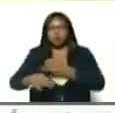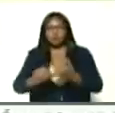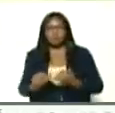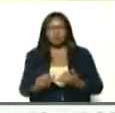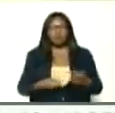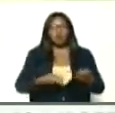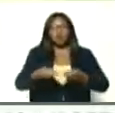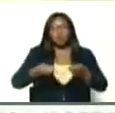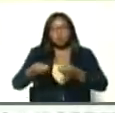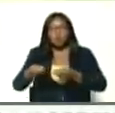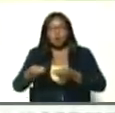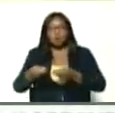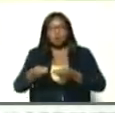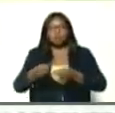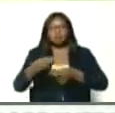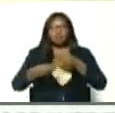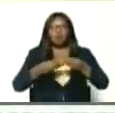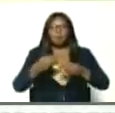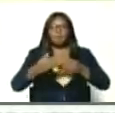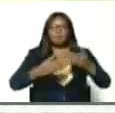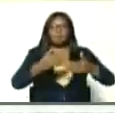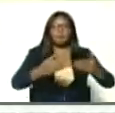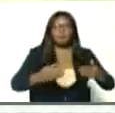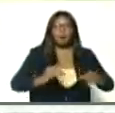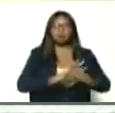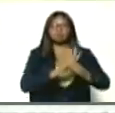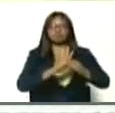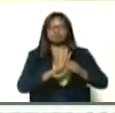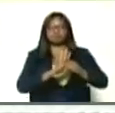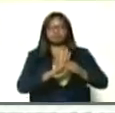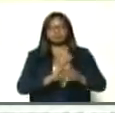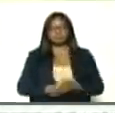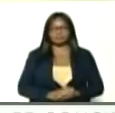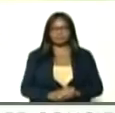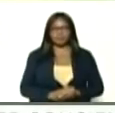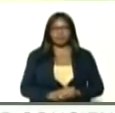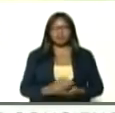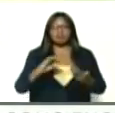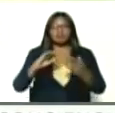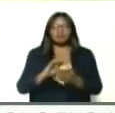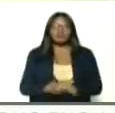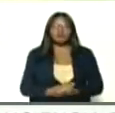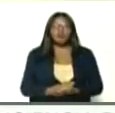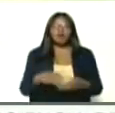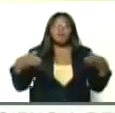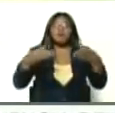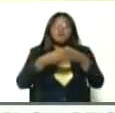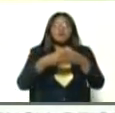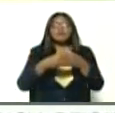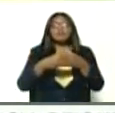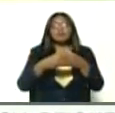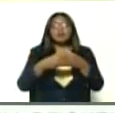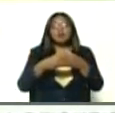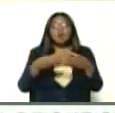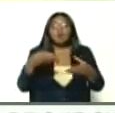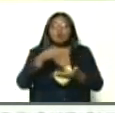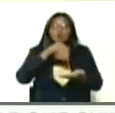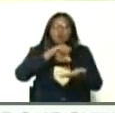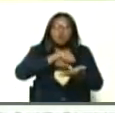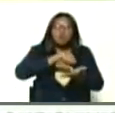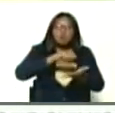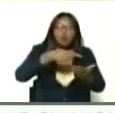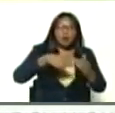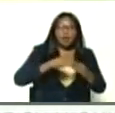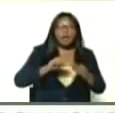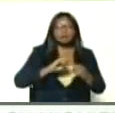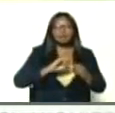cadenas de contagio, y usted decía, algo que es fundamental, lo que llaman, los clústeres, epidemiológicos, es decir, los núcleos, epidemiológicos,